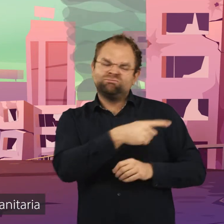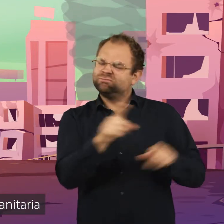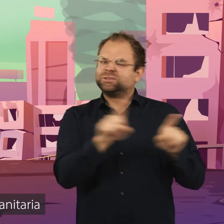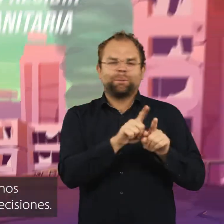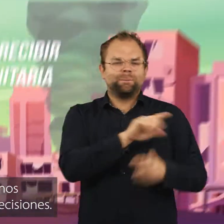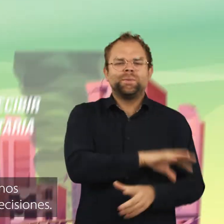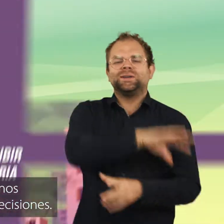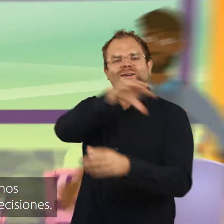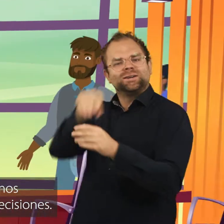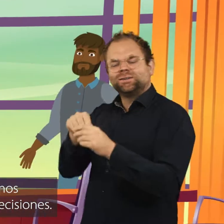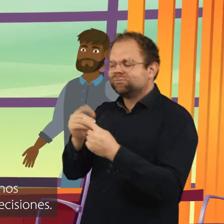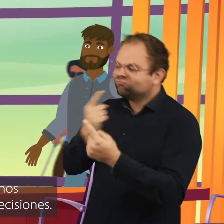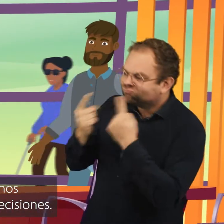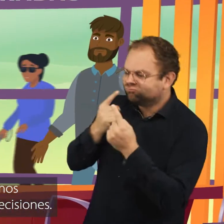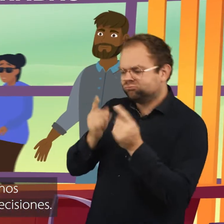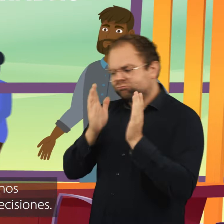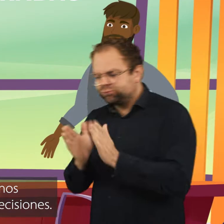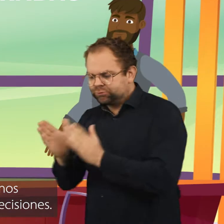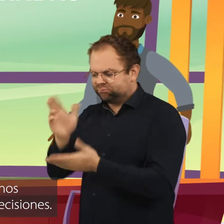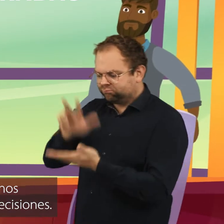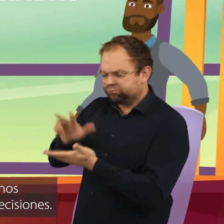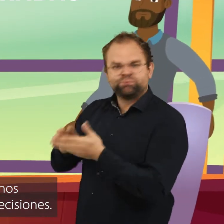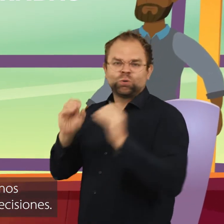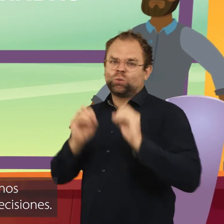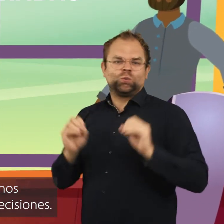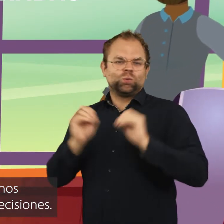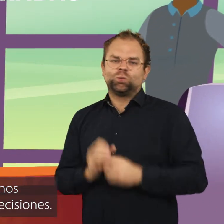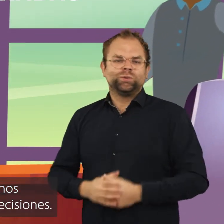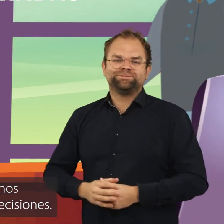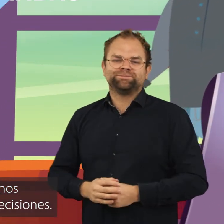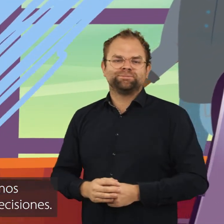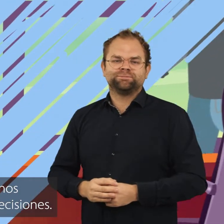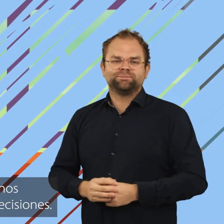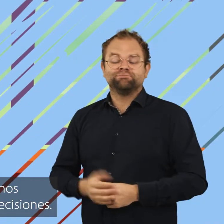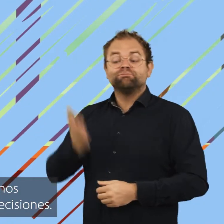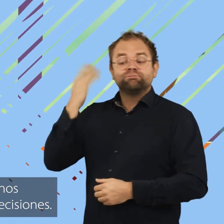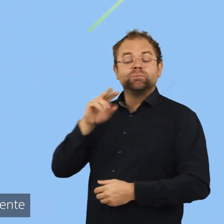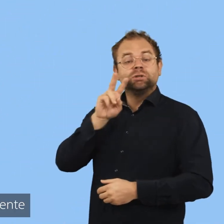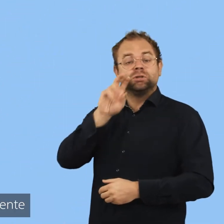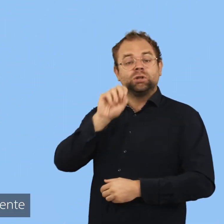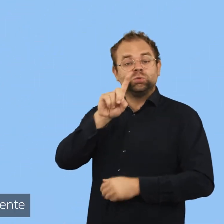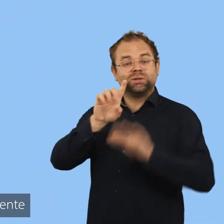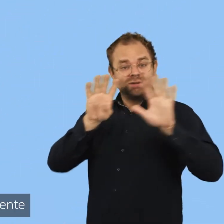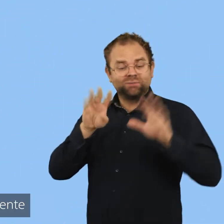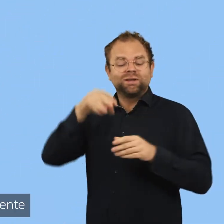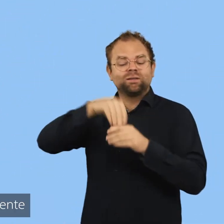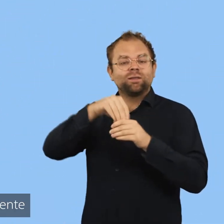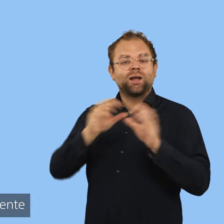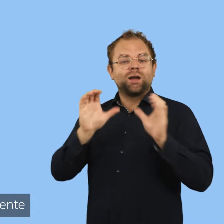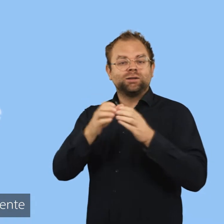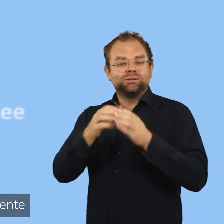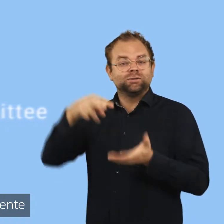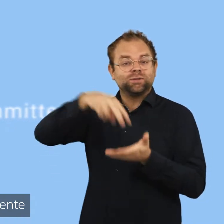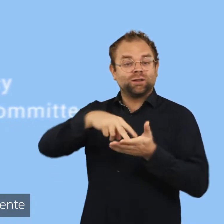humanitaria y con demasiada frecuencia son las menos propensas a ser involucradas en la toma de decisiones. En 2019,